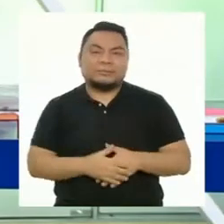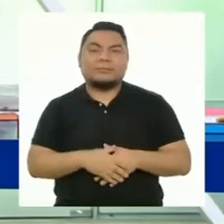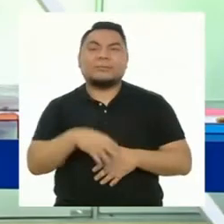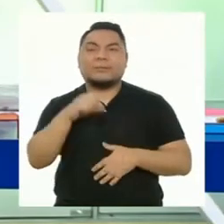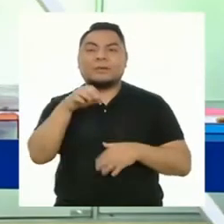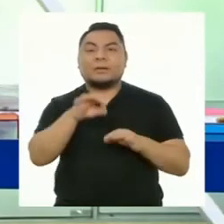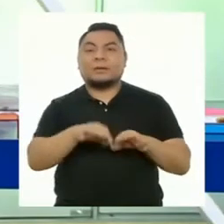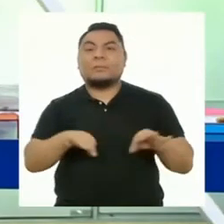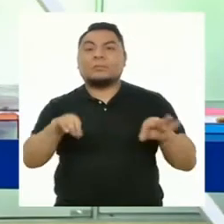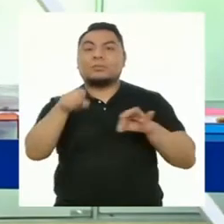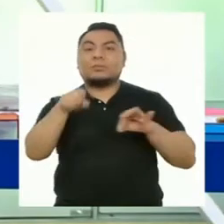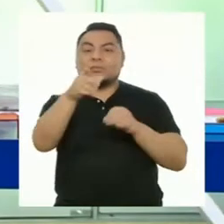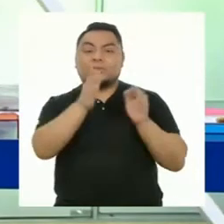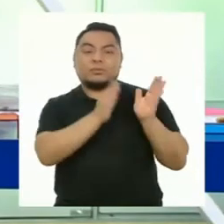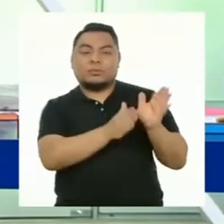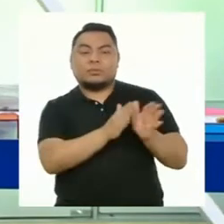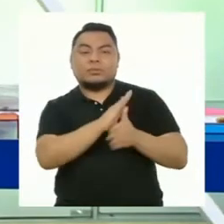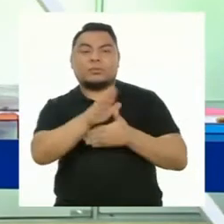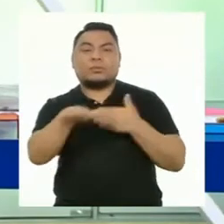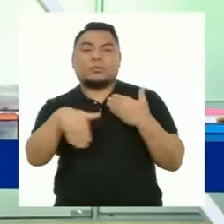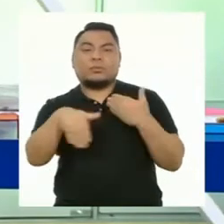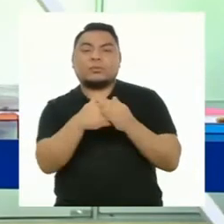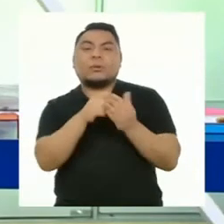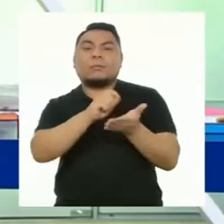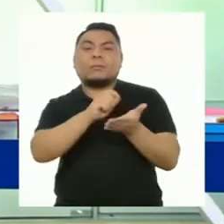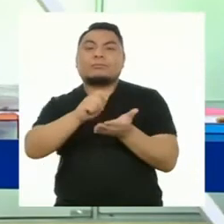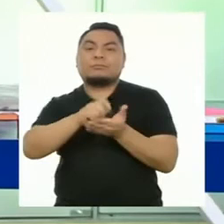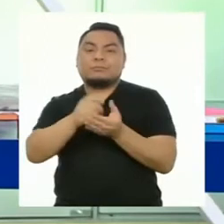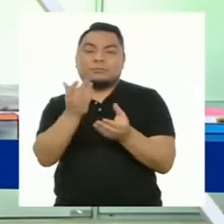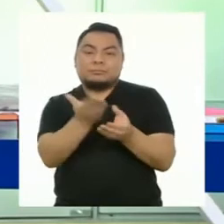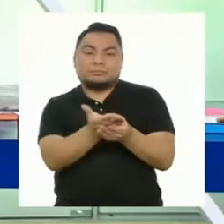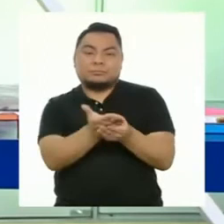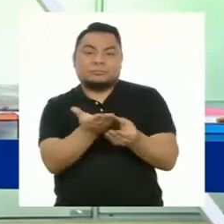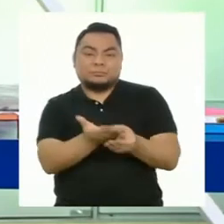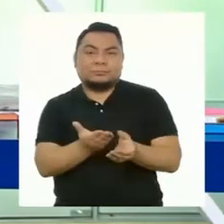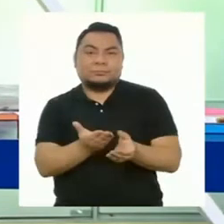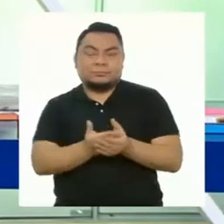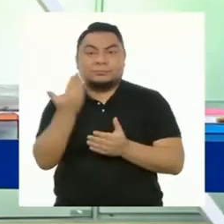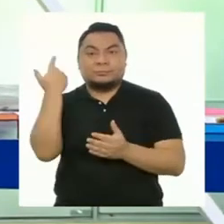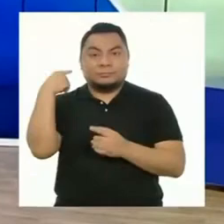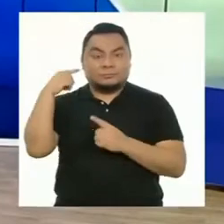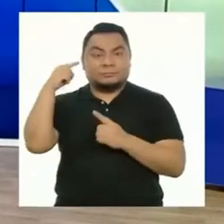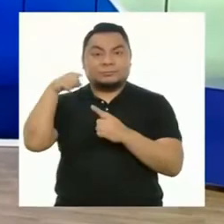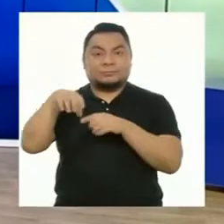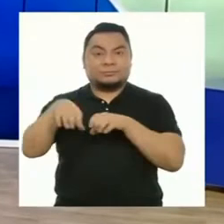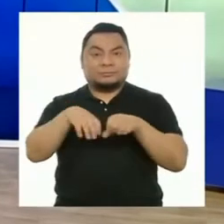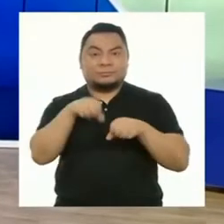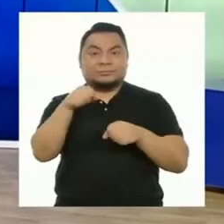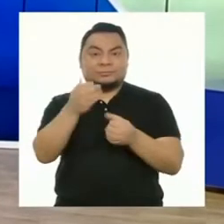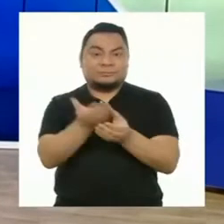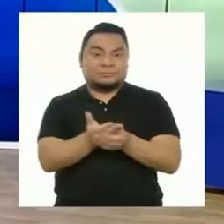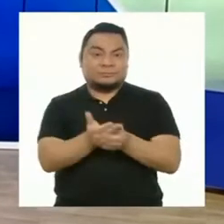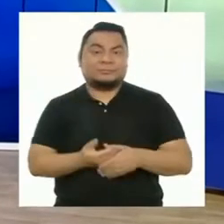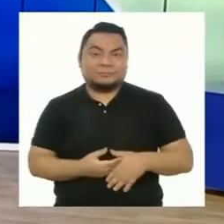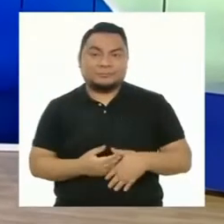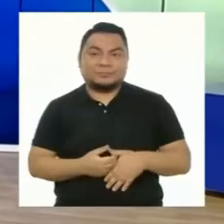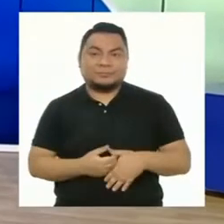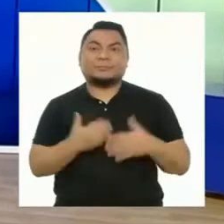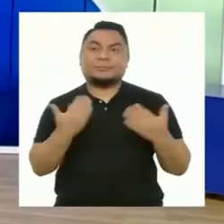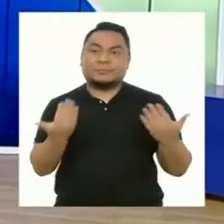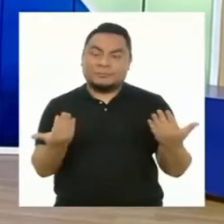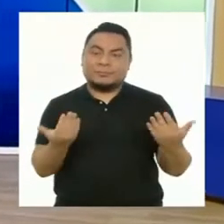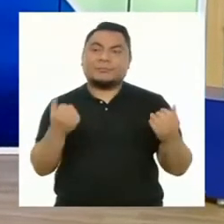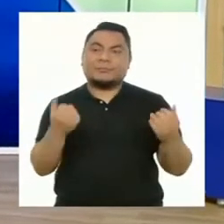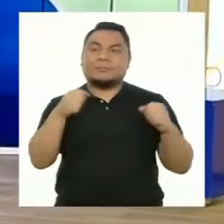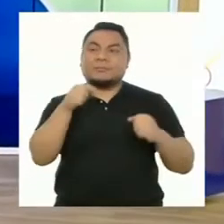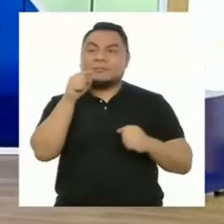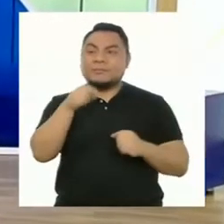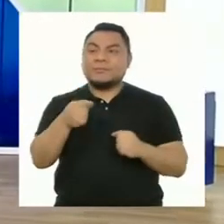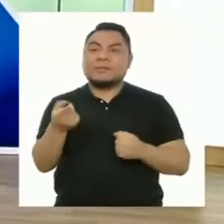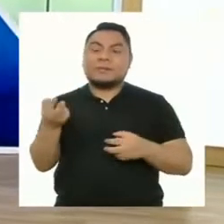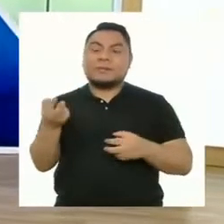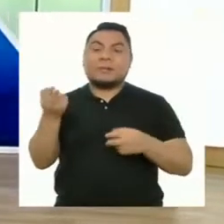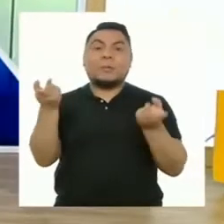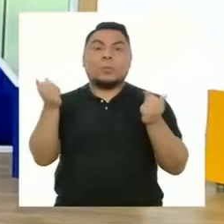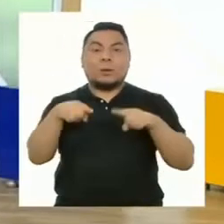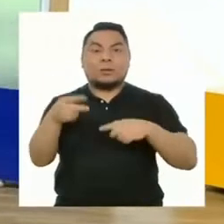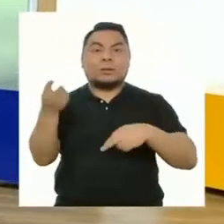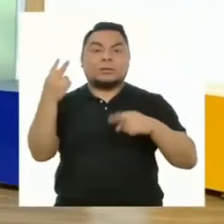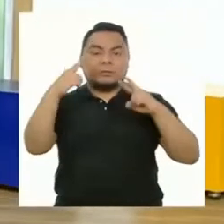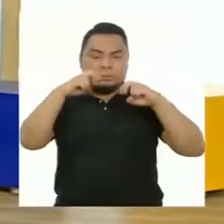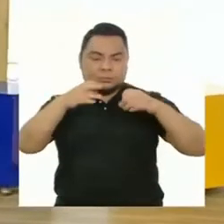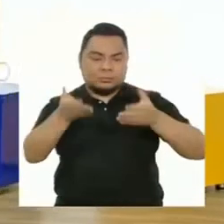eso es importante que organicemos todos los productos que obtuvimos de los retos en nuestros portafolios, de tal manera que al